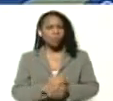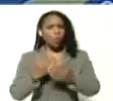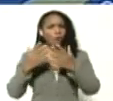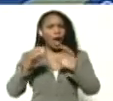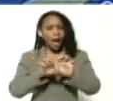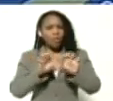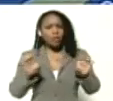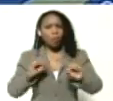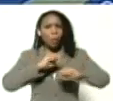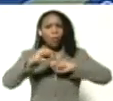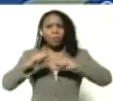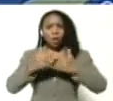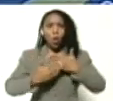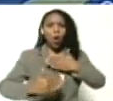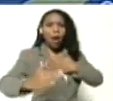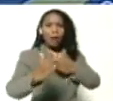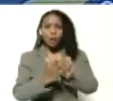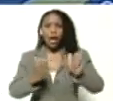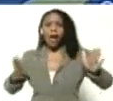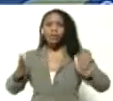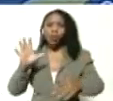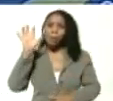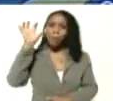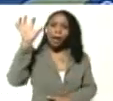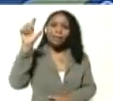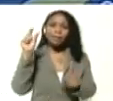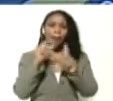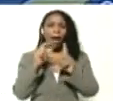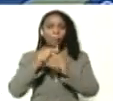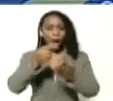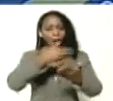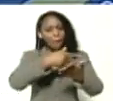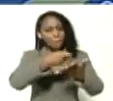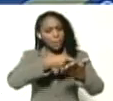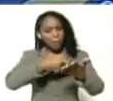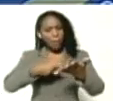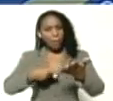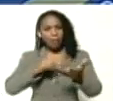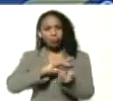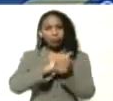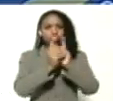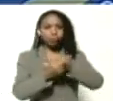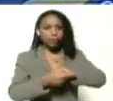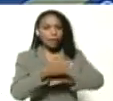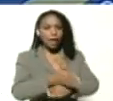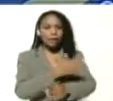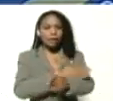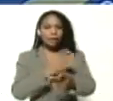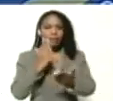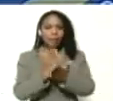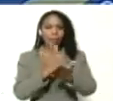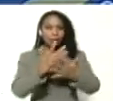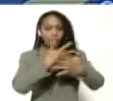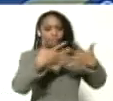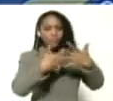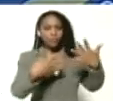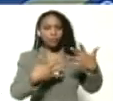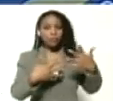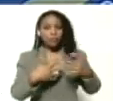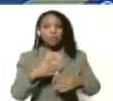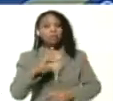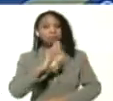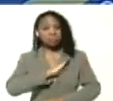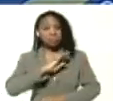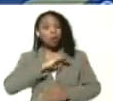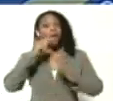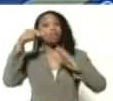movimiento a lo largo y ancho del país. La palabra escrita se adapta, cambia y anticipa al contexto. Mira, vale, tenemos una